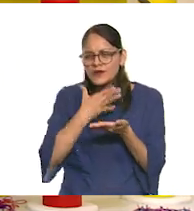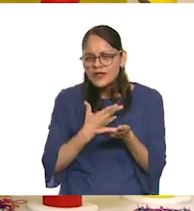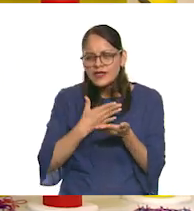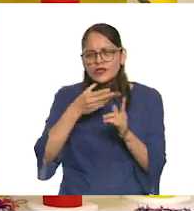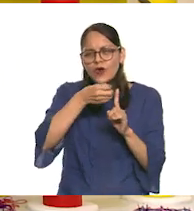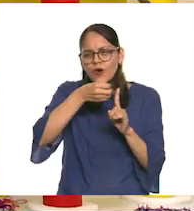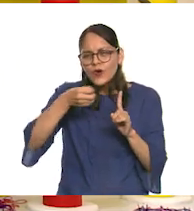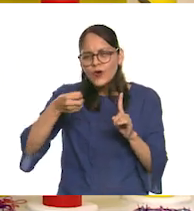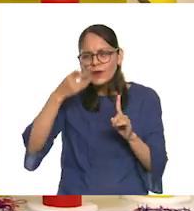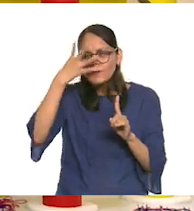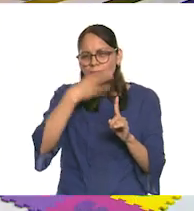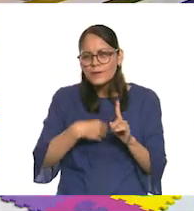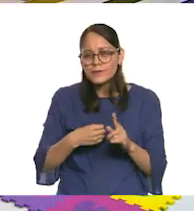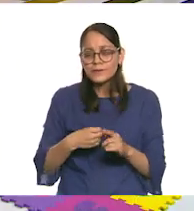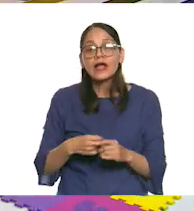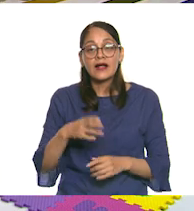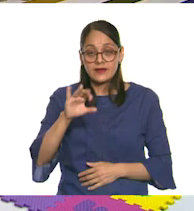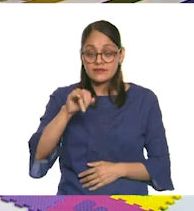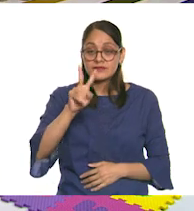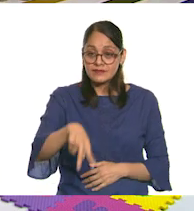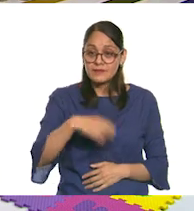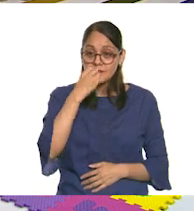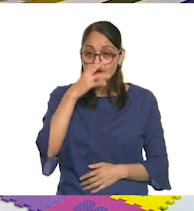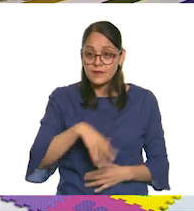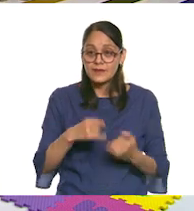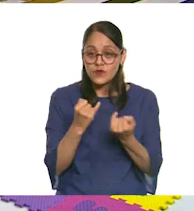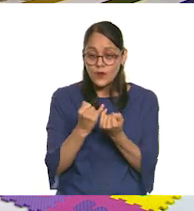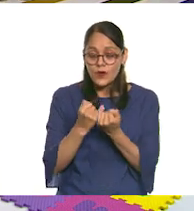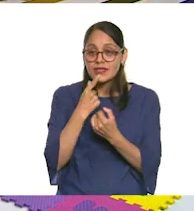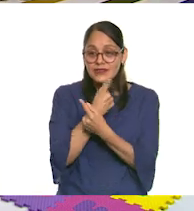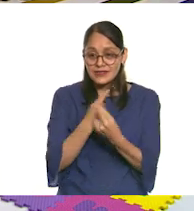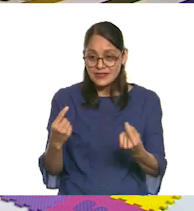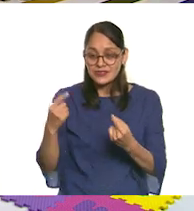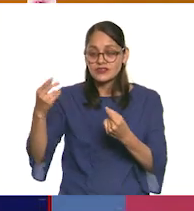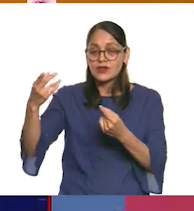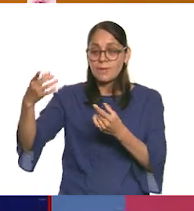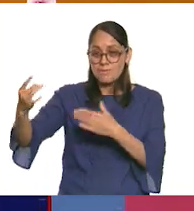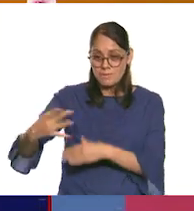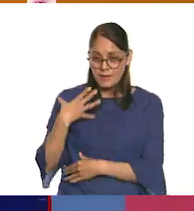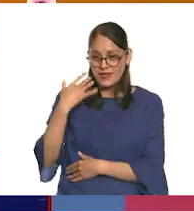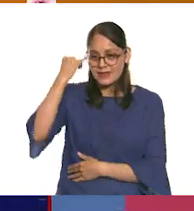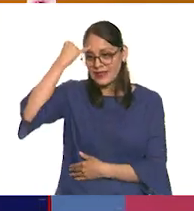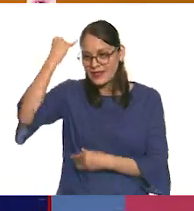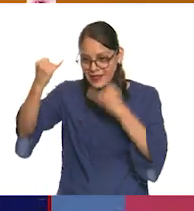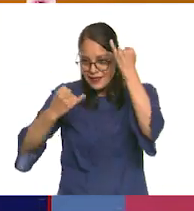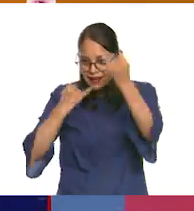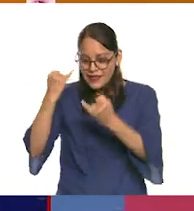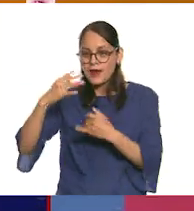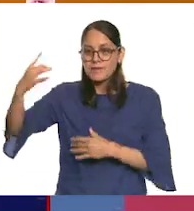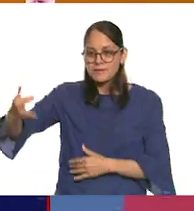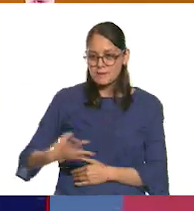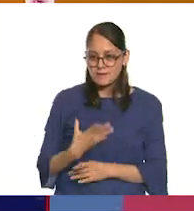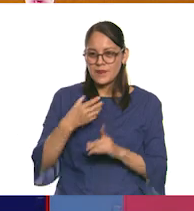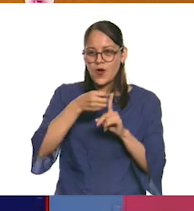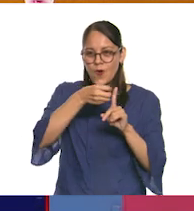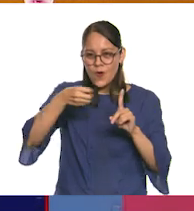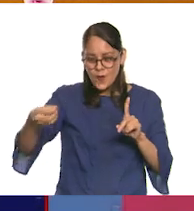dibujos y las frases, Ivonne. Uy, eso está padrísimo, porque además a ti se te ocurrió que ellos nos mandaran algunas ideas, algunos dibujos, algunas frases.